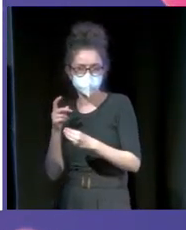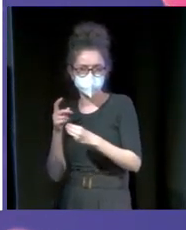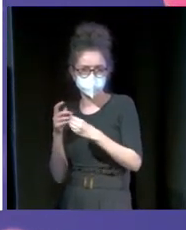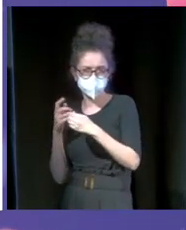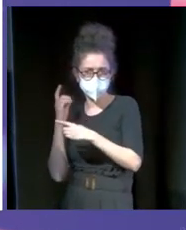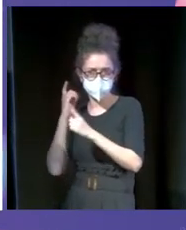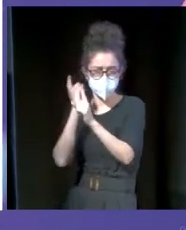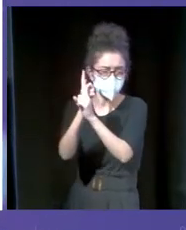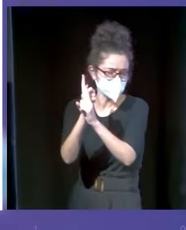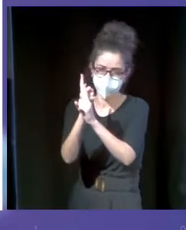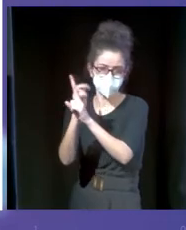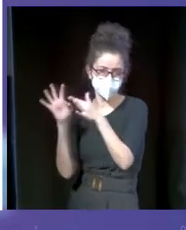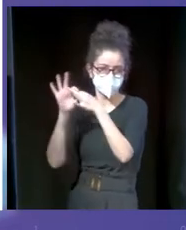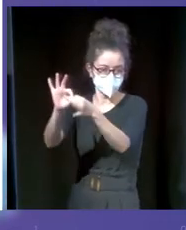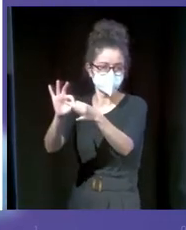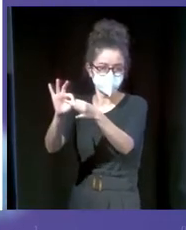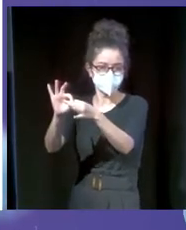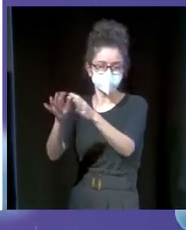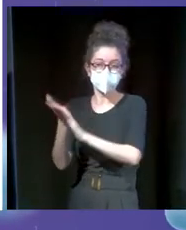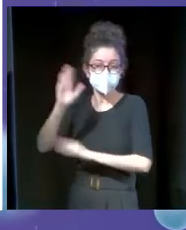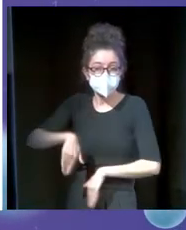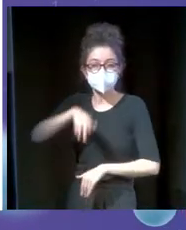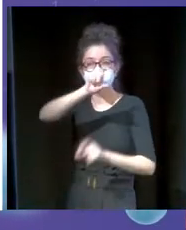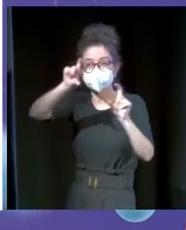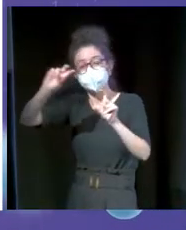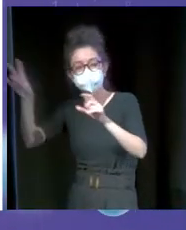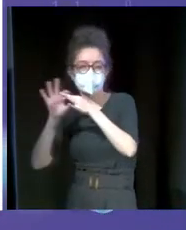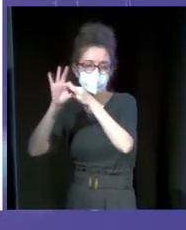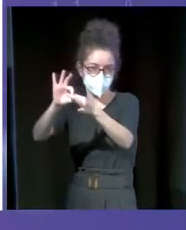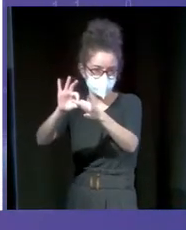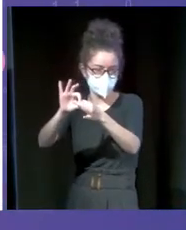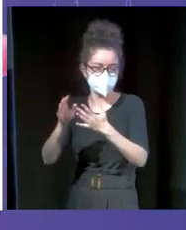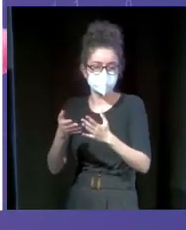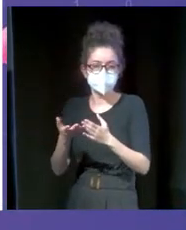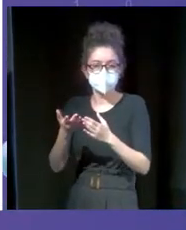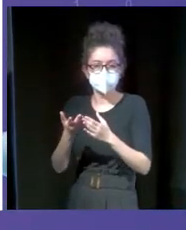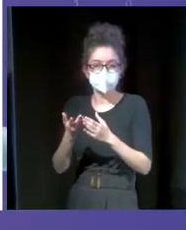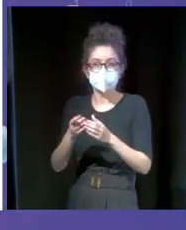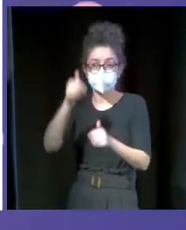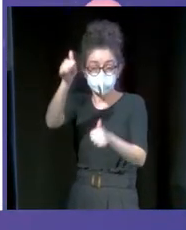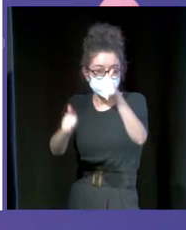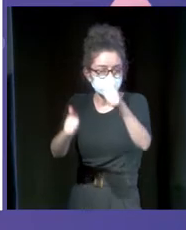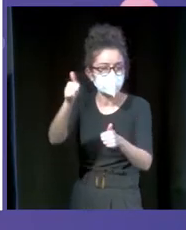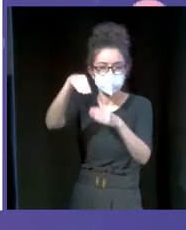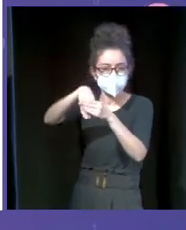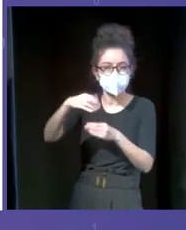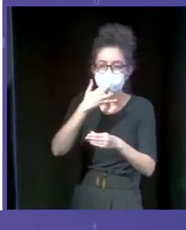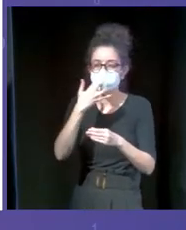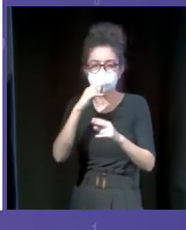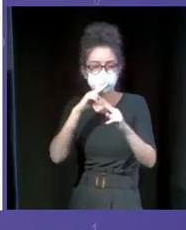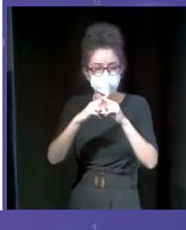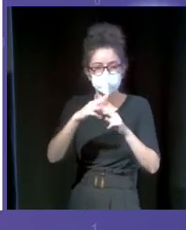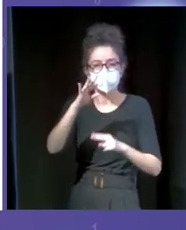Con esto, ¿qué hicimos? Convertir a nuestros competidores en aliados. Todo el contenido que tienen nuestros competidores, como puede ser Ticketmaster,